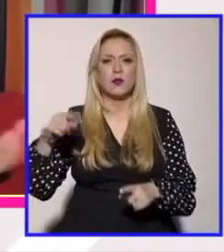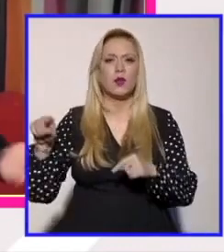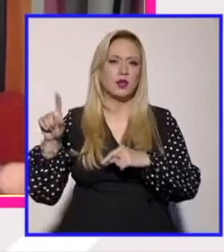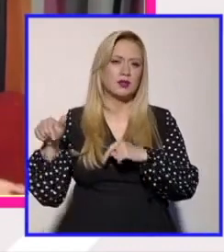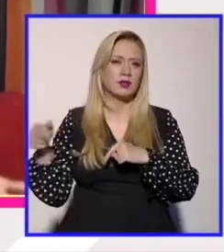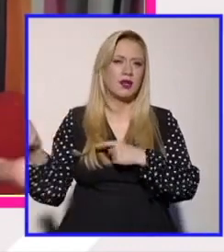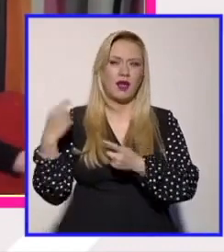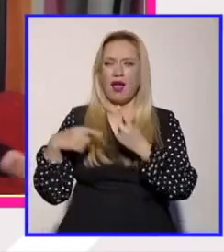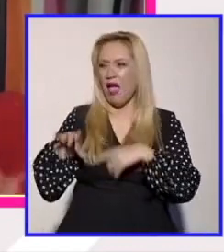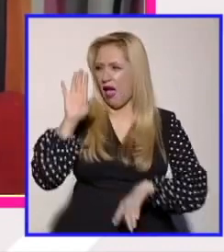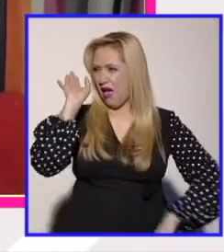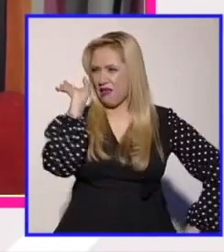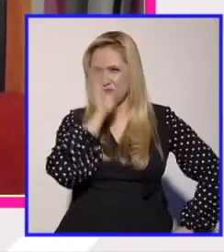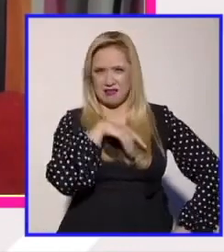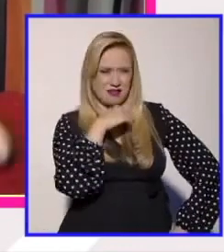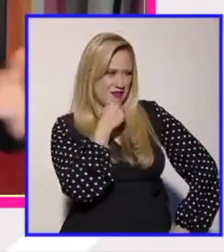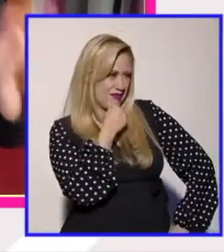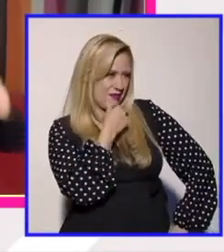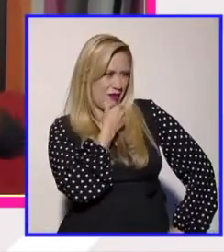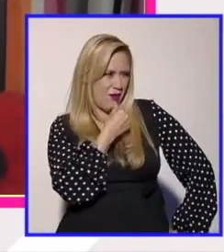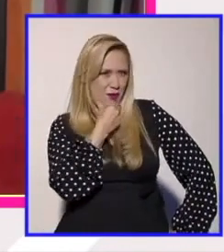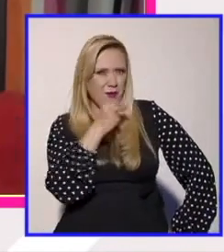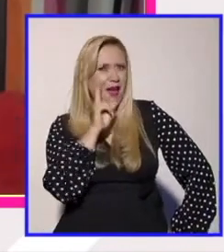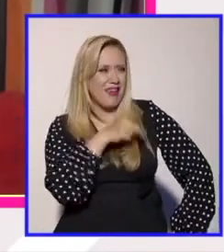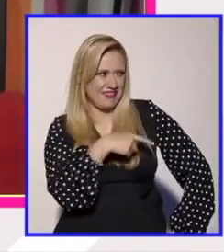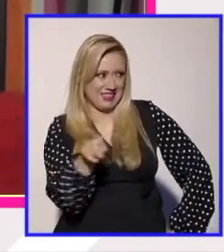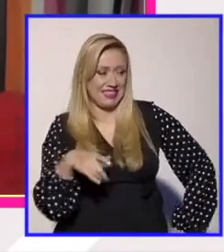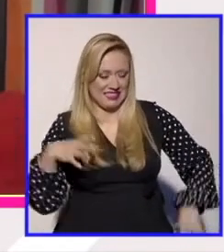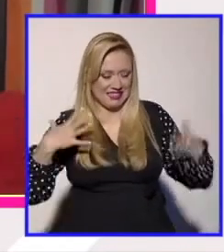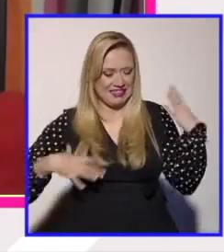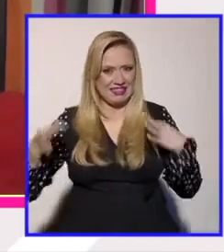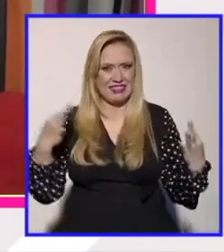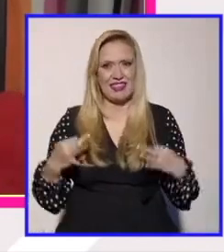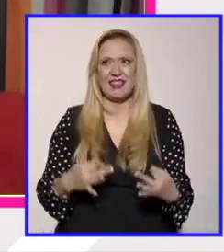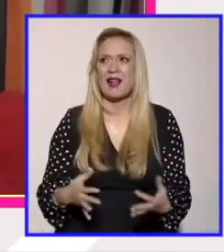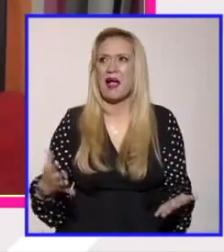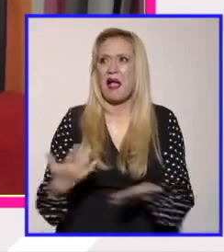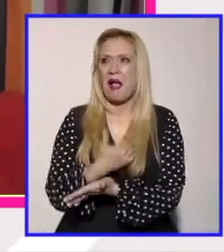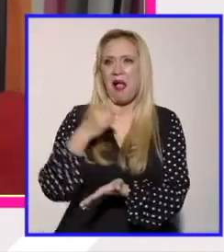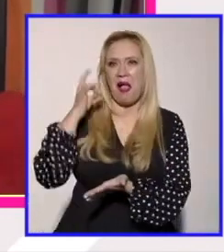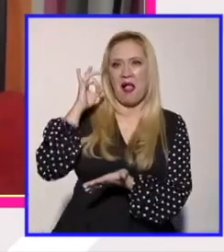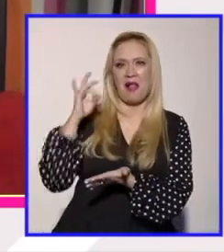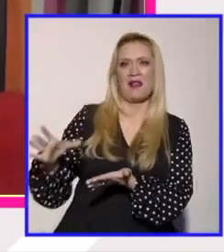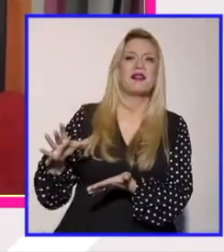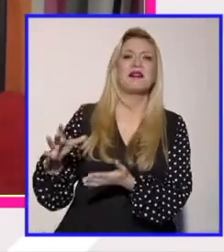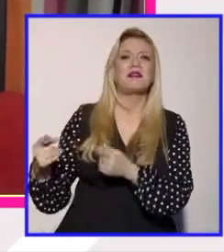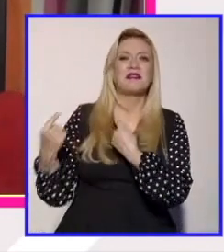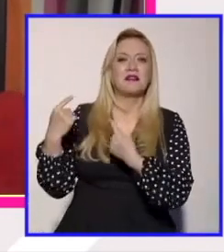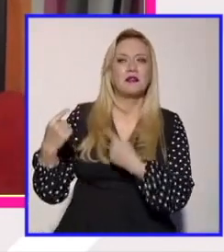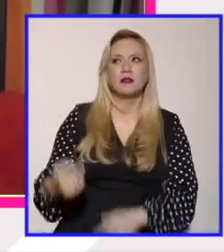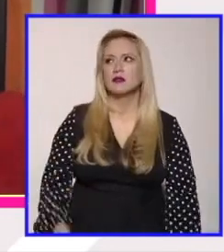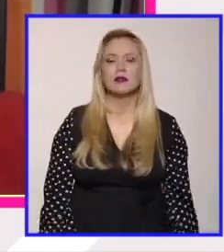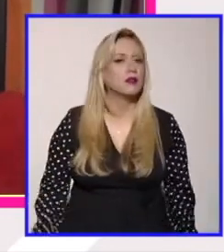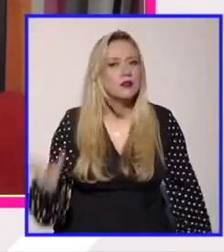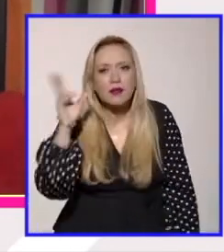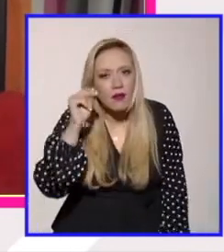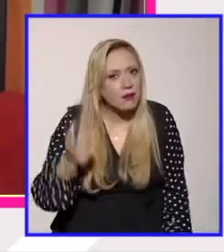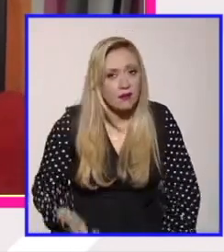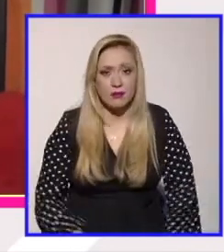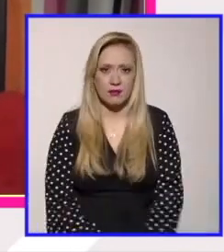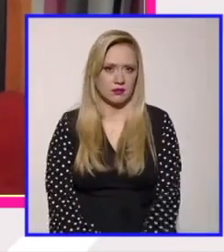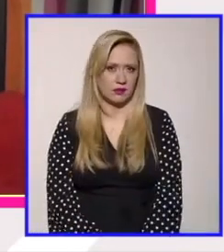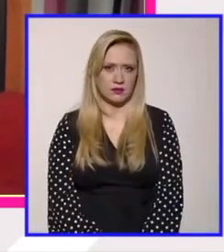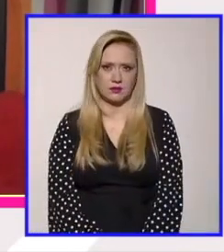los hombres en falda siempre la van a ganar a las mujeres. ver, inténtalo tú, Juan, ¿me explico? Porque no es verdad. Y entonces,